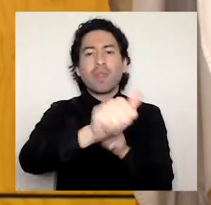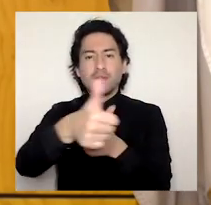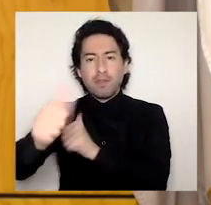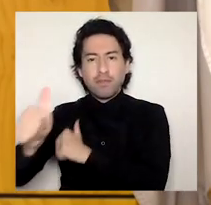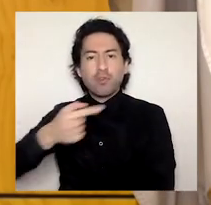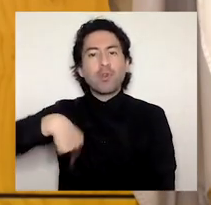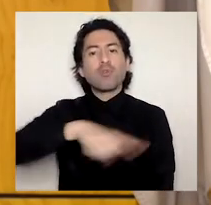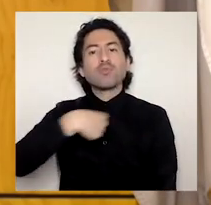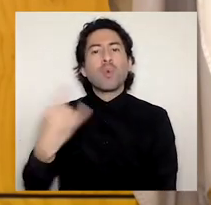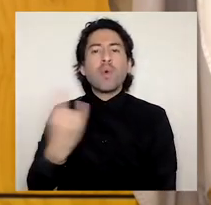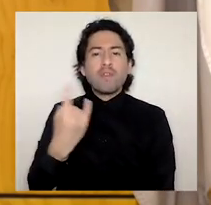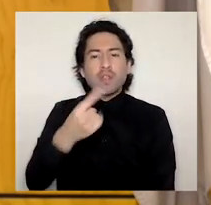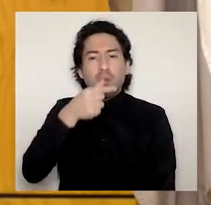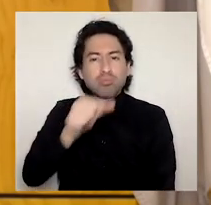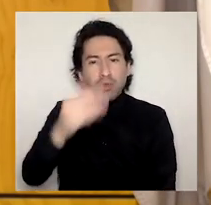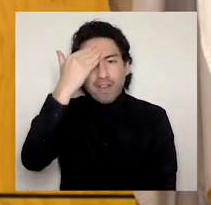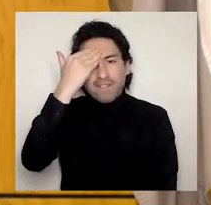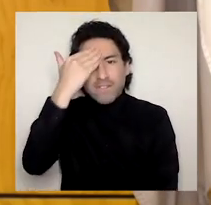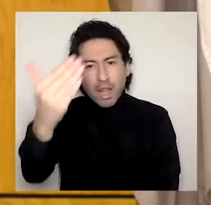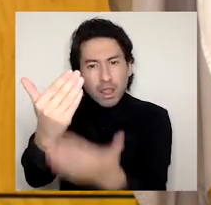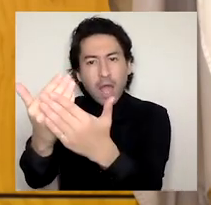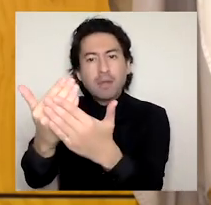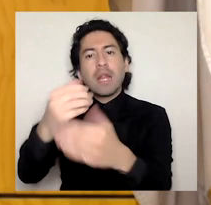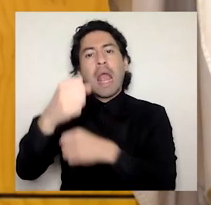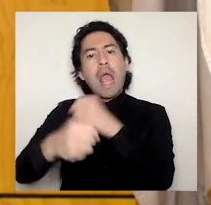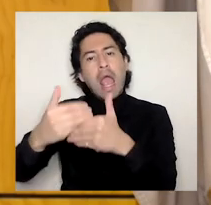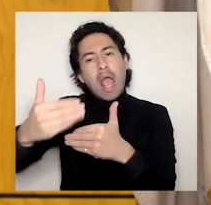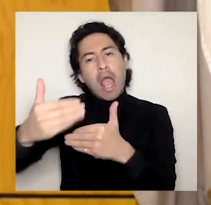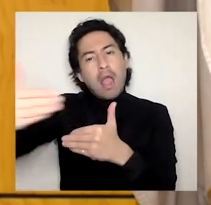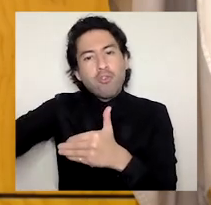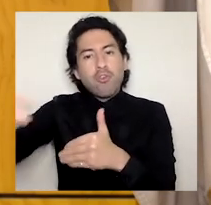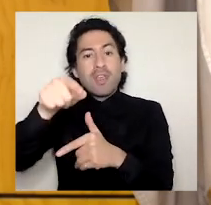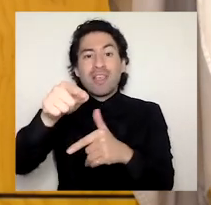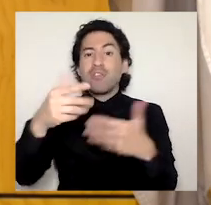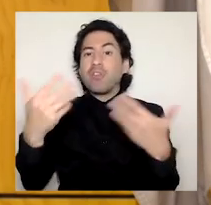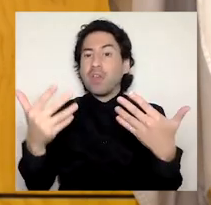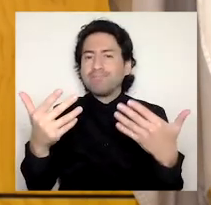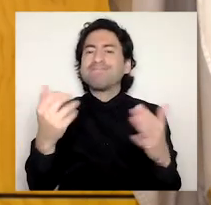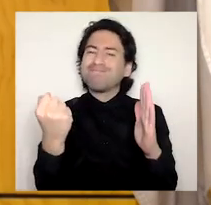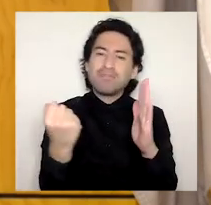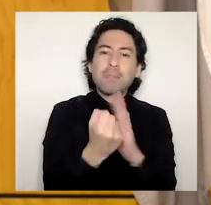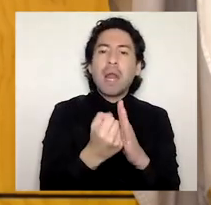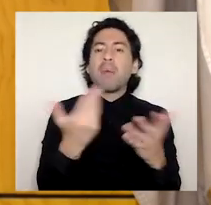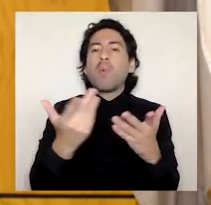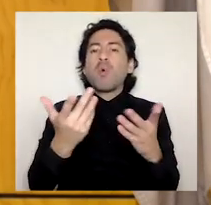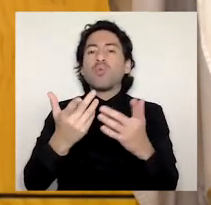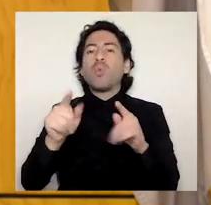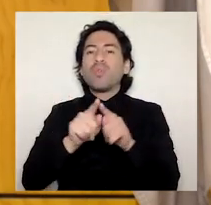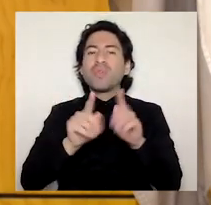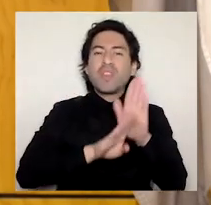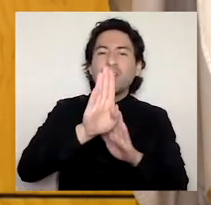desarrollo de una gran diversidad de nuevas narrativas académicas. Para objetivar los criterios de